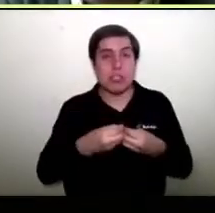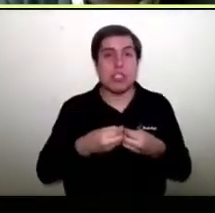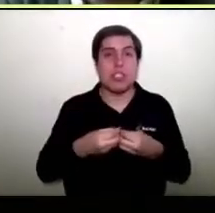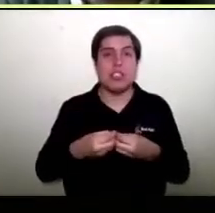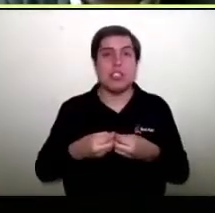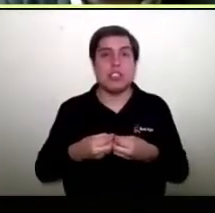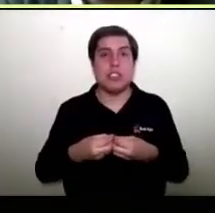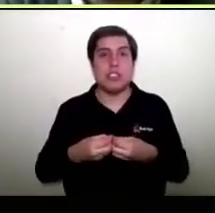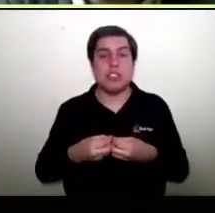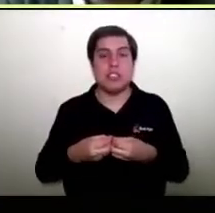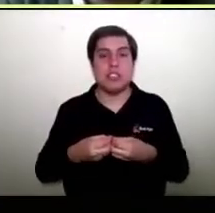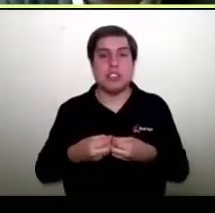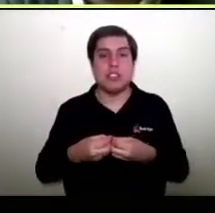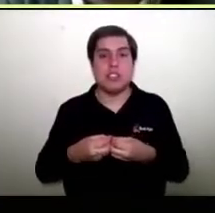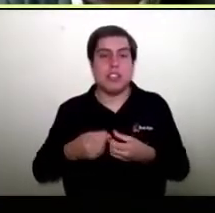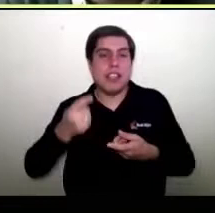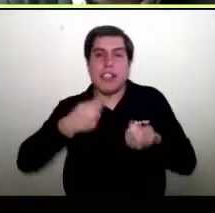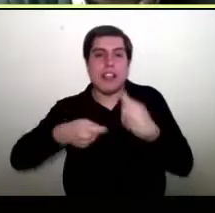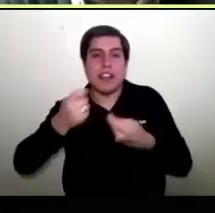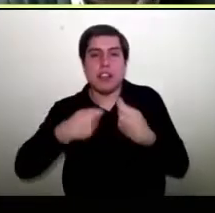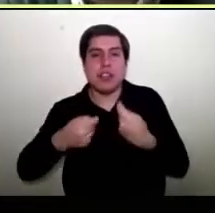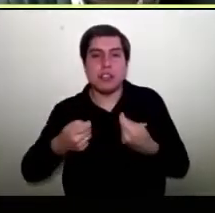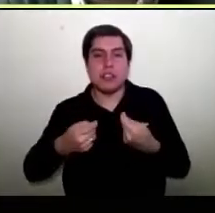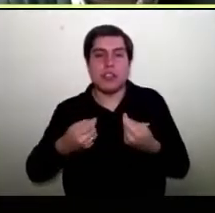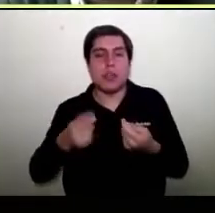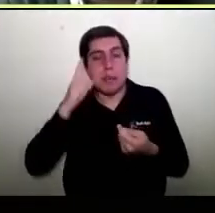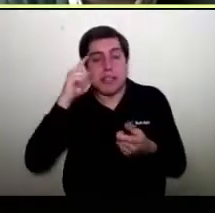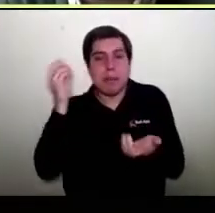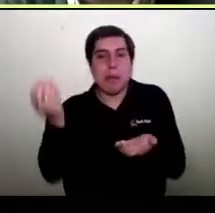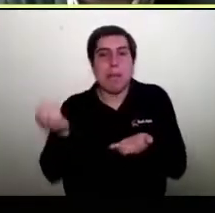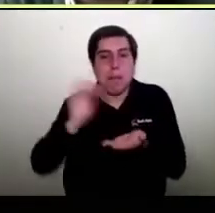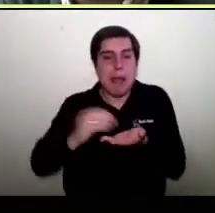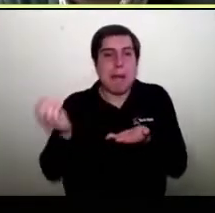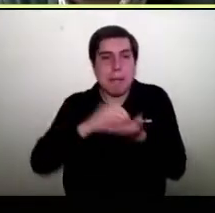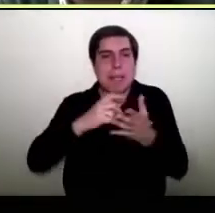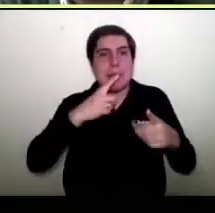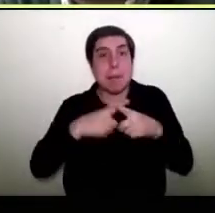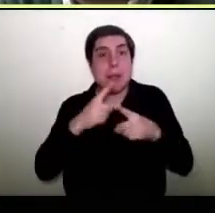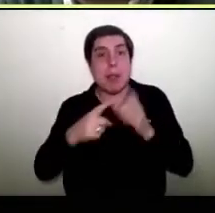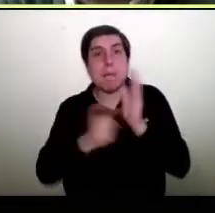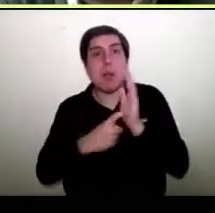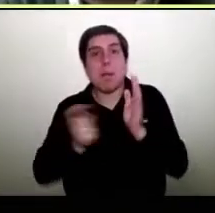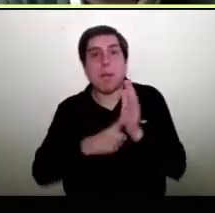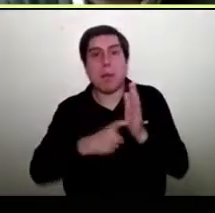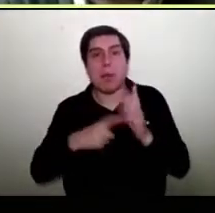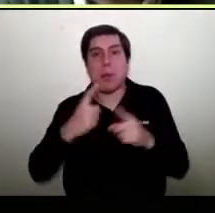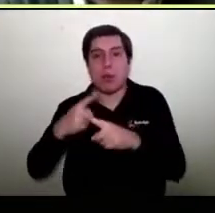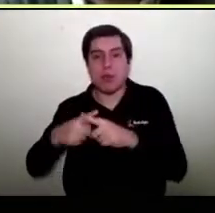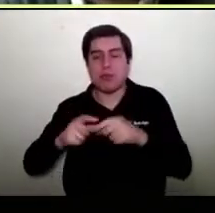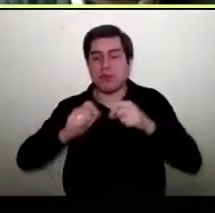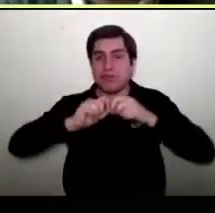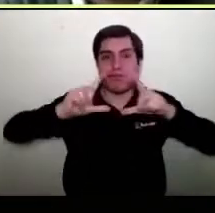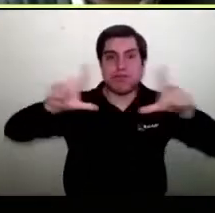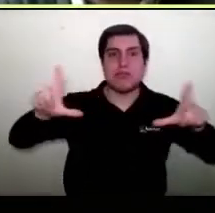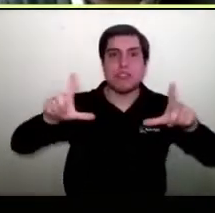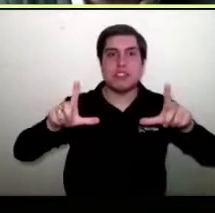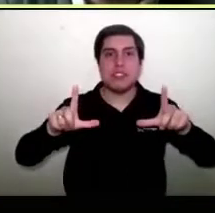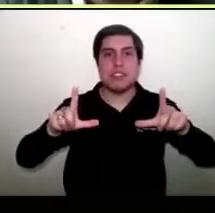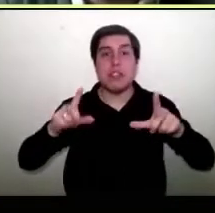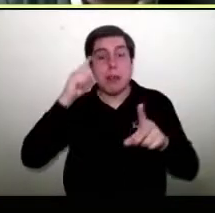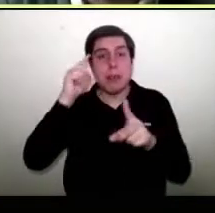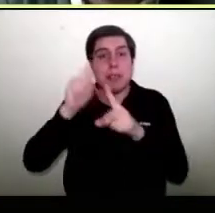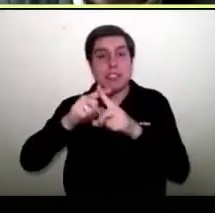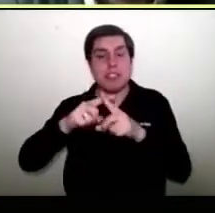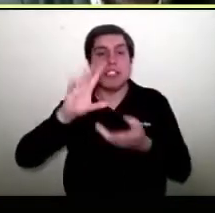y muchos negocios que estamos tratando que se multipliquen y que sean cada día una ventana para la reactivación económica